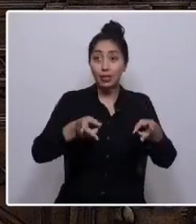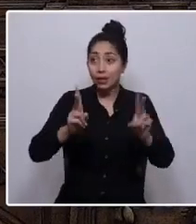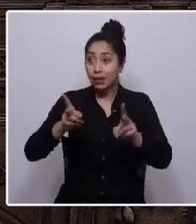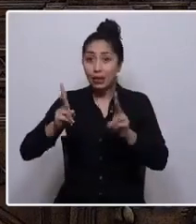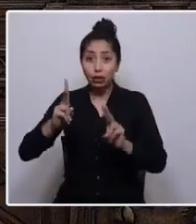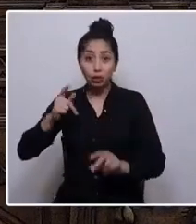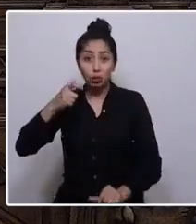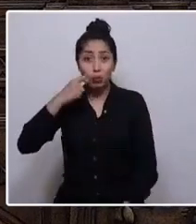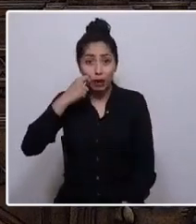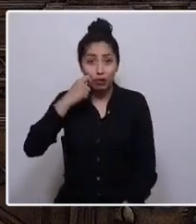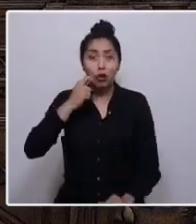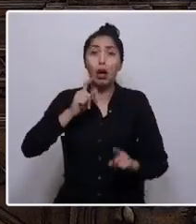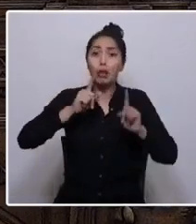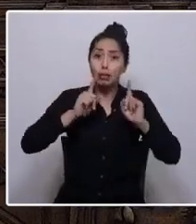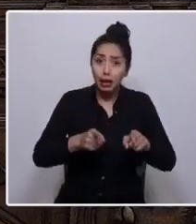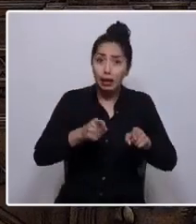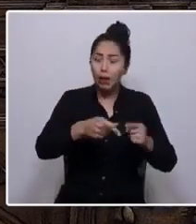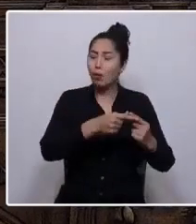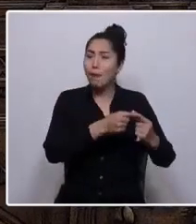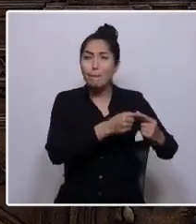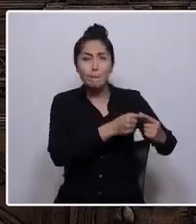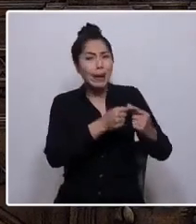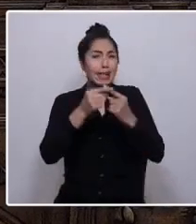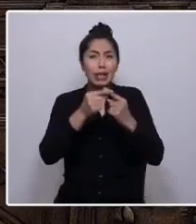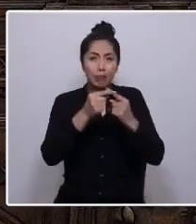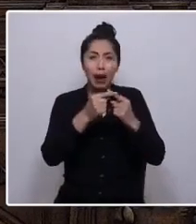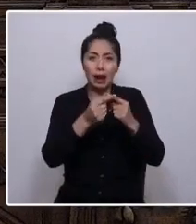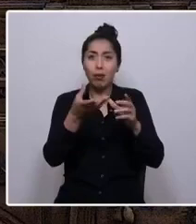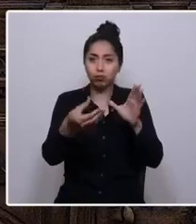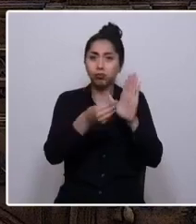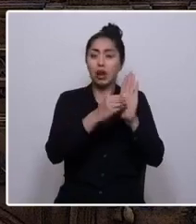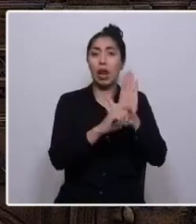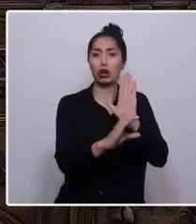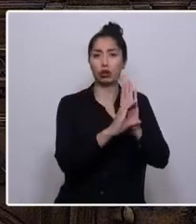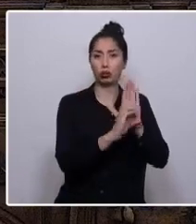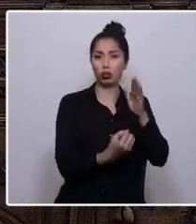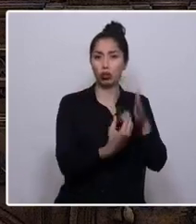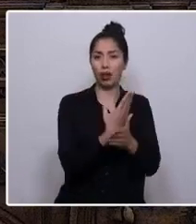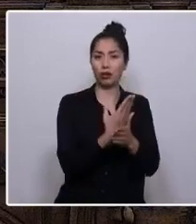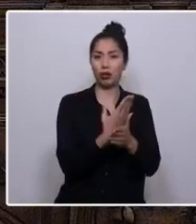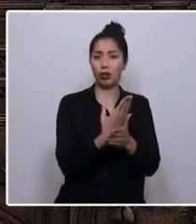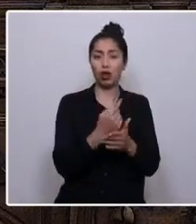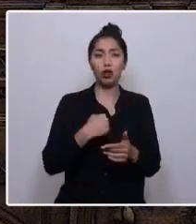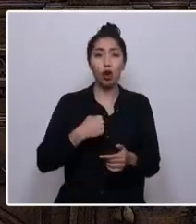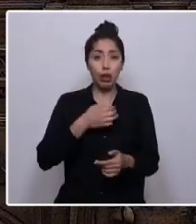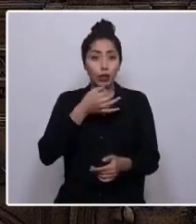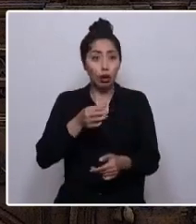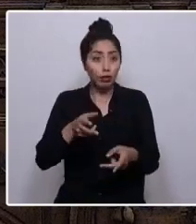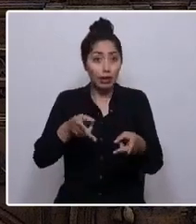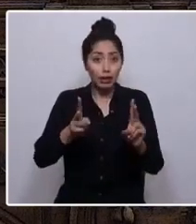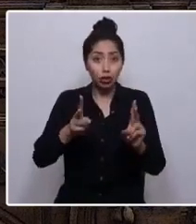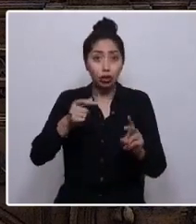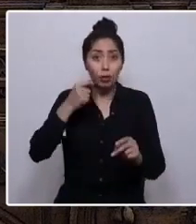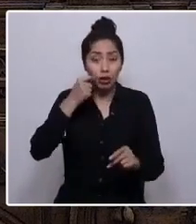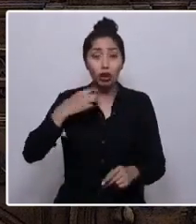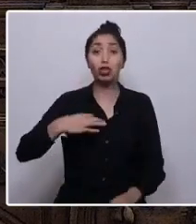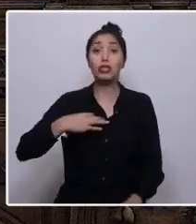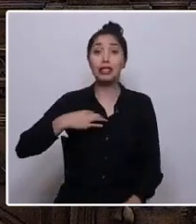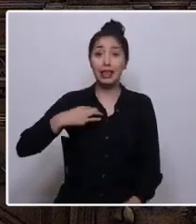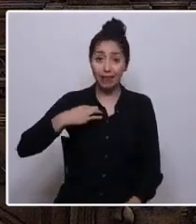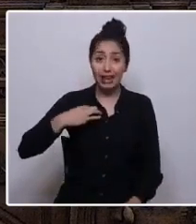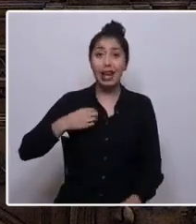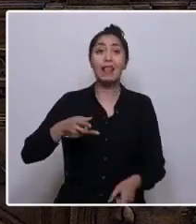deben ser su columna vertebral. Me refiero a los derechos humanos civiles y políticos que